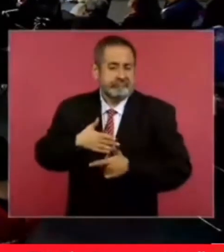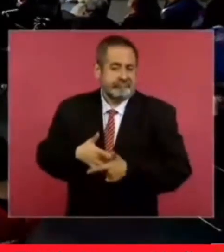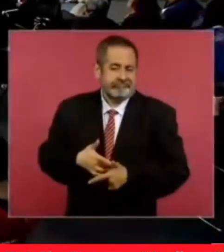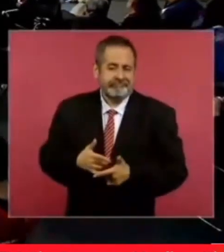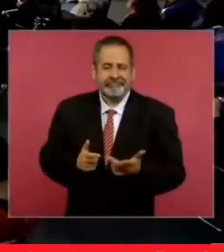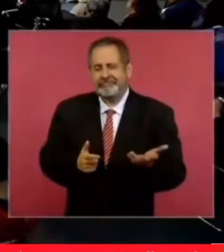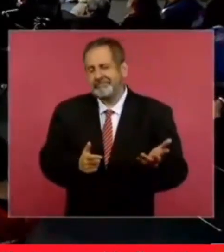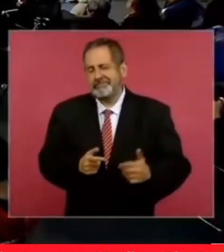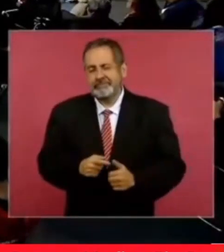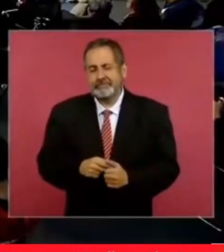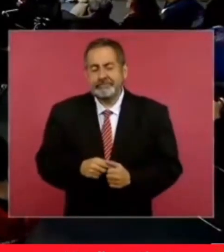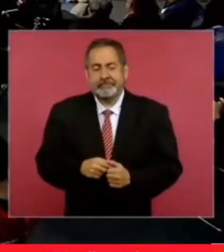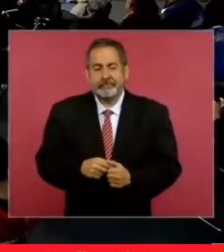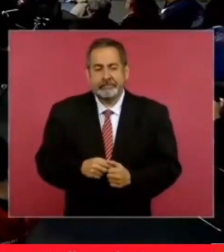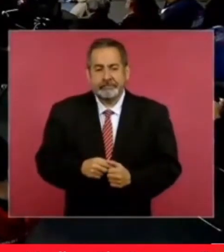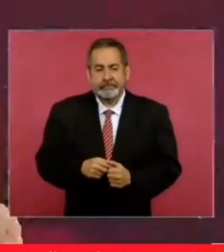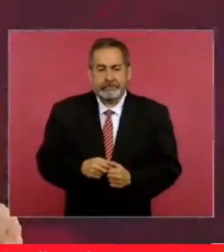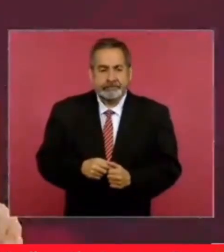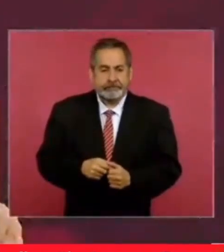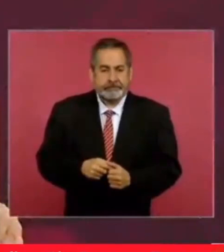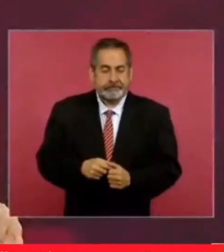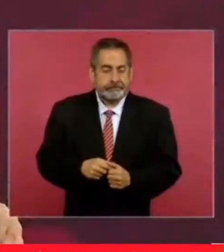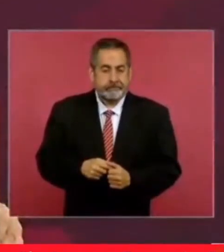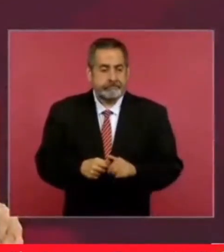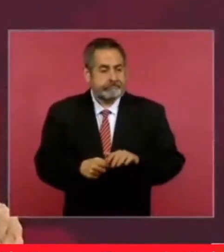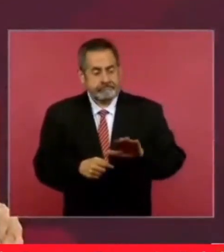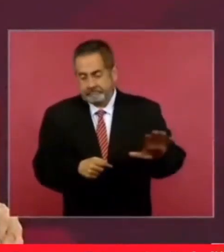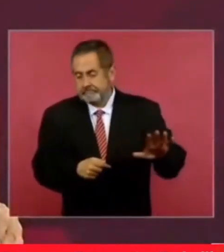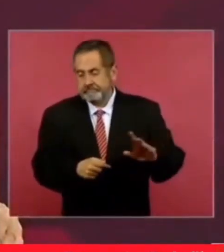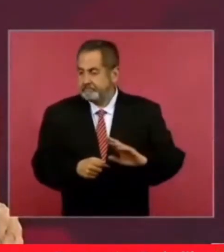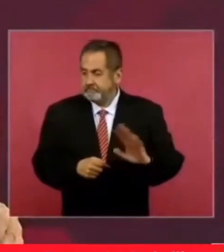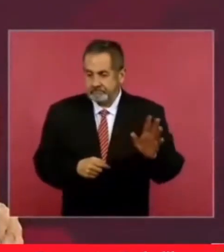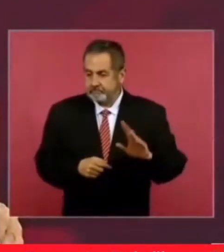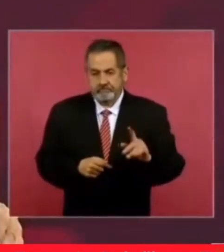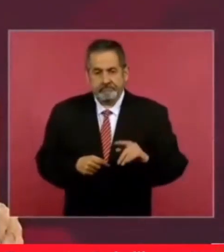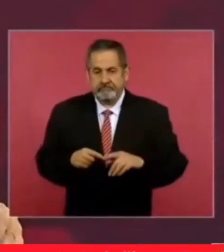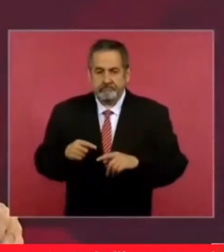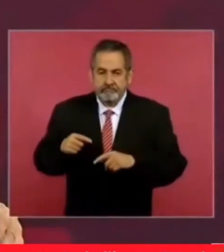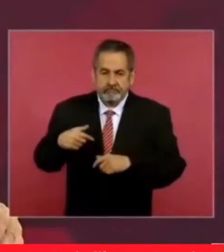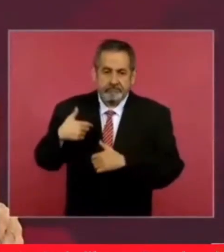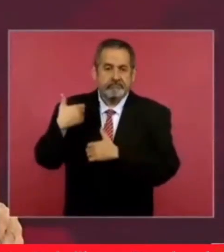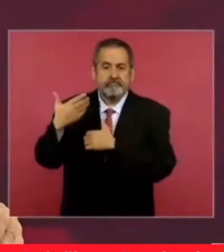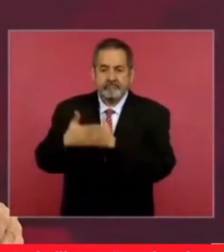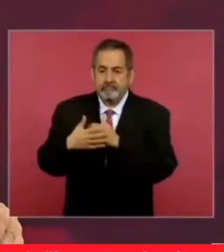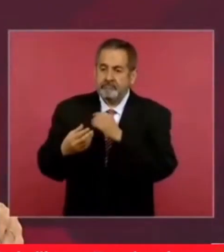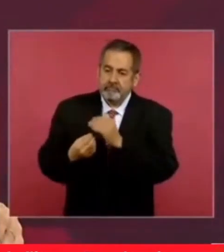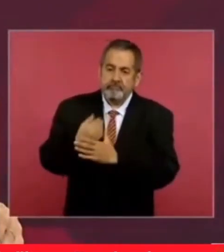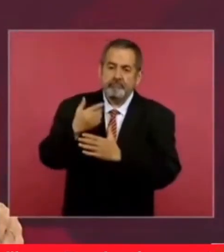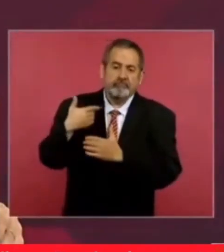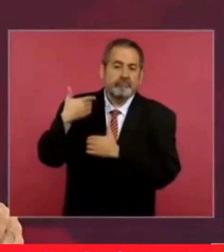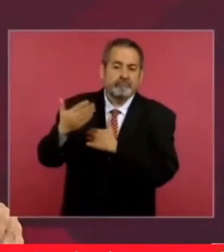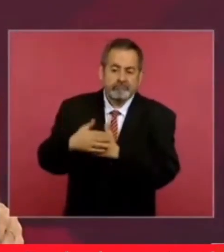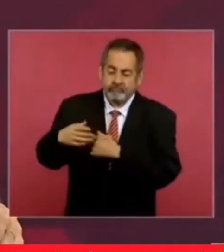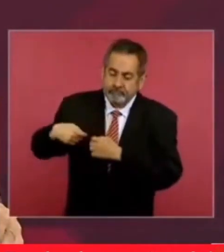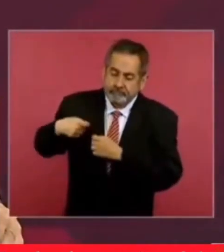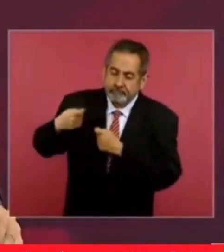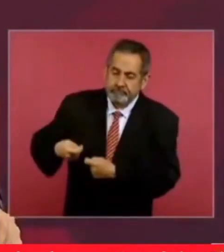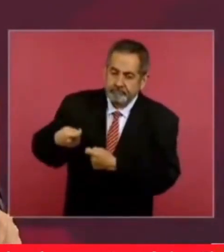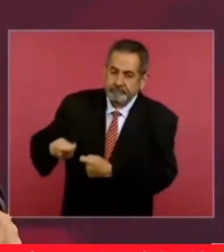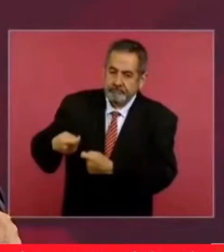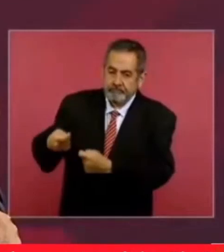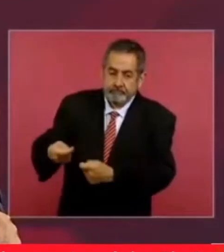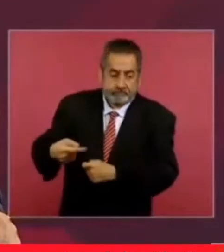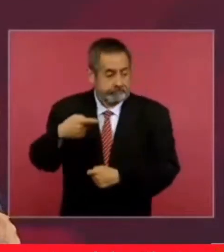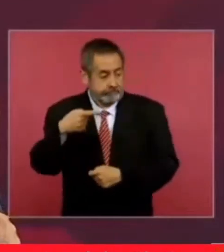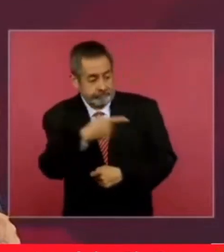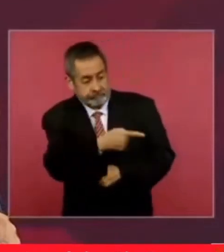y eso es lo que vamos a alegar a heredar a las nuevas generaciones esto nunca